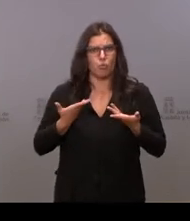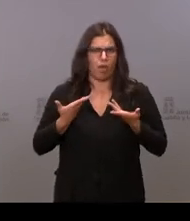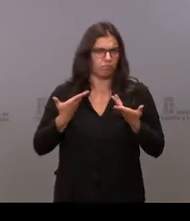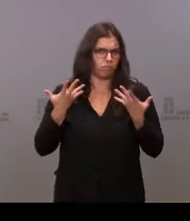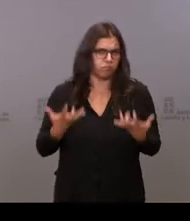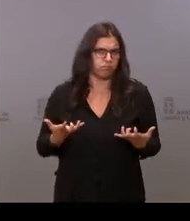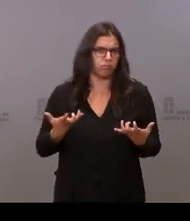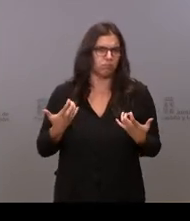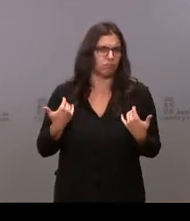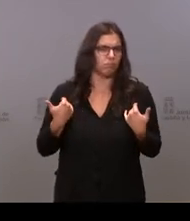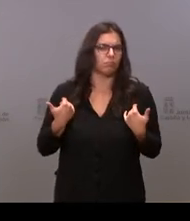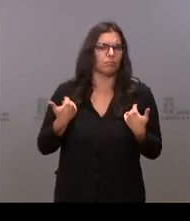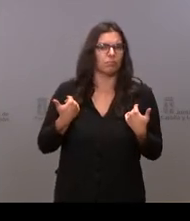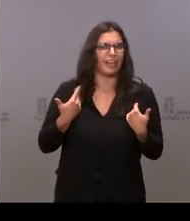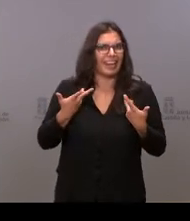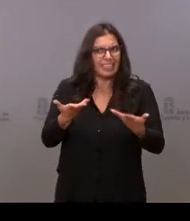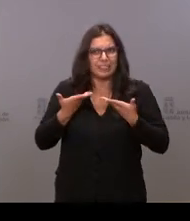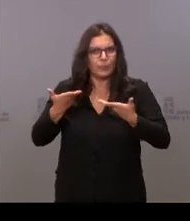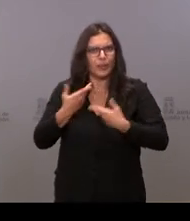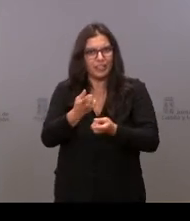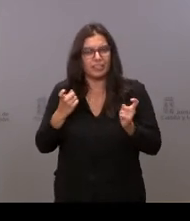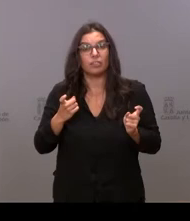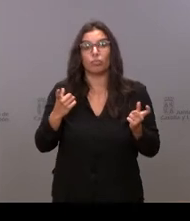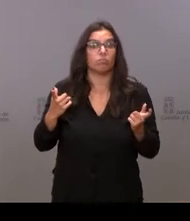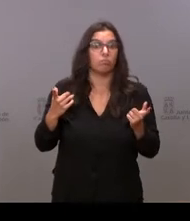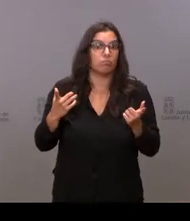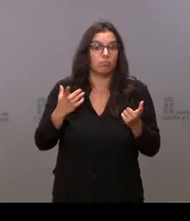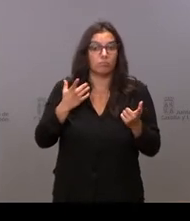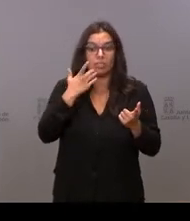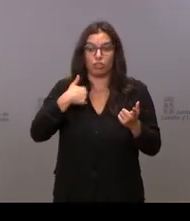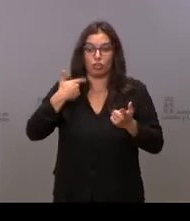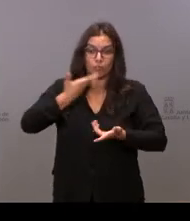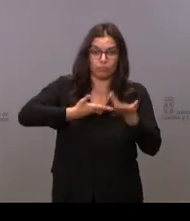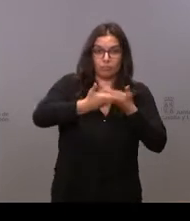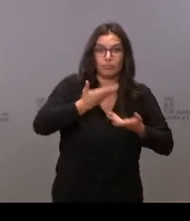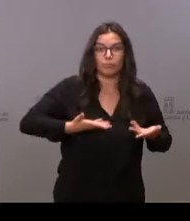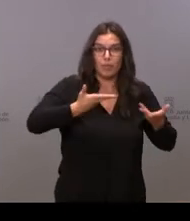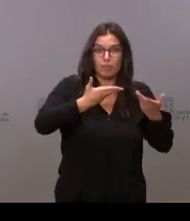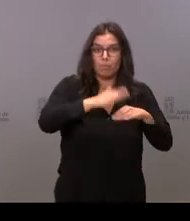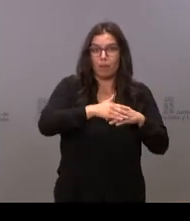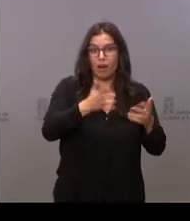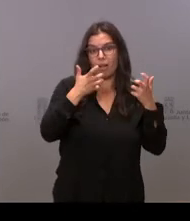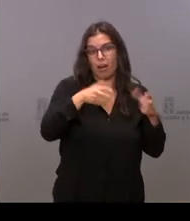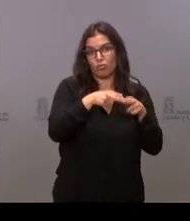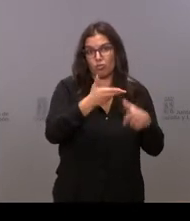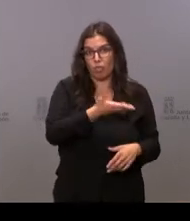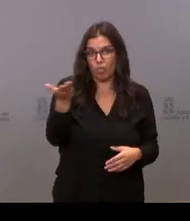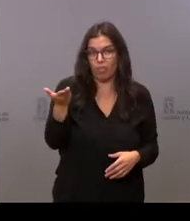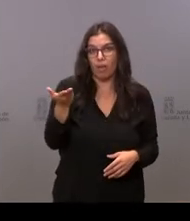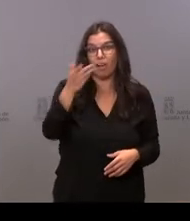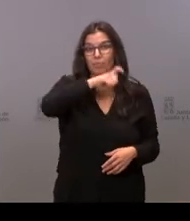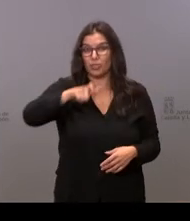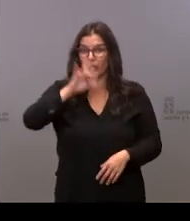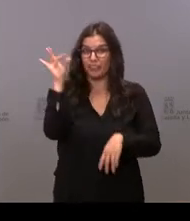ayuda y todo lo que pueda aportar para bien de la sociedad y de estos